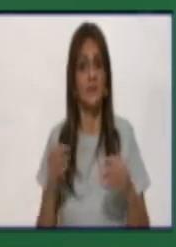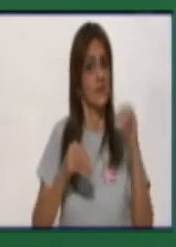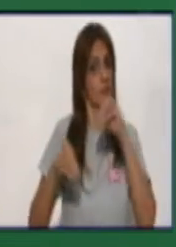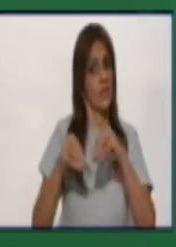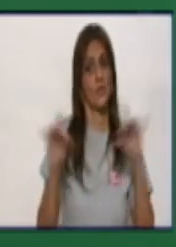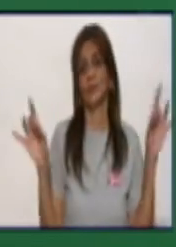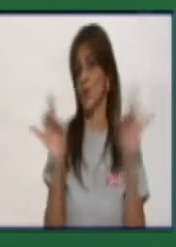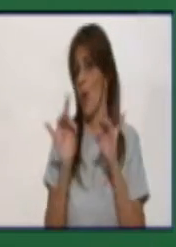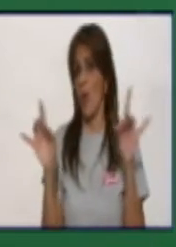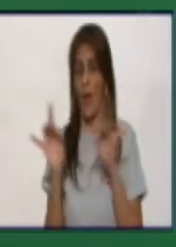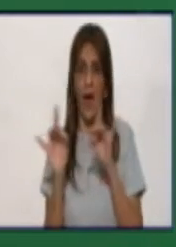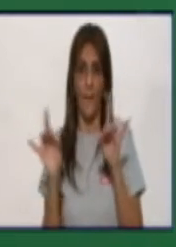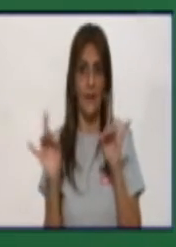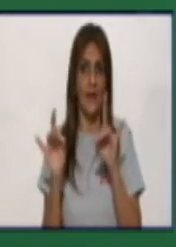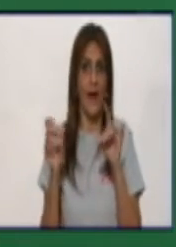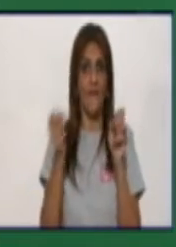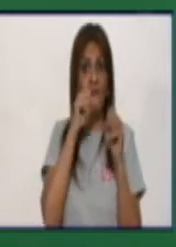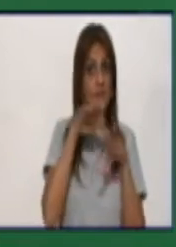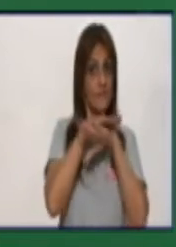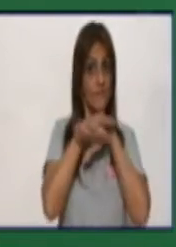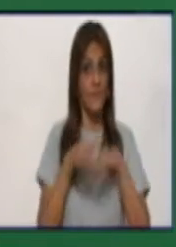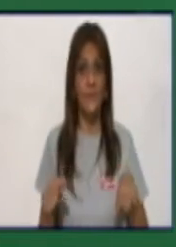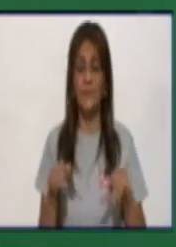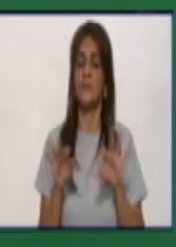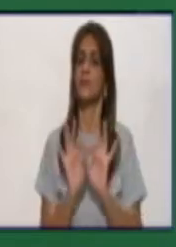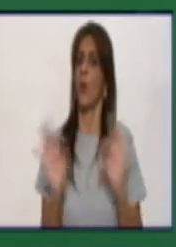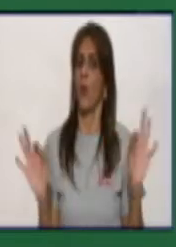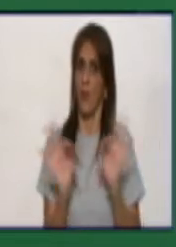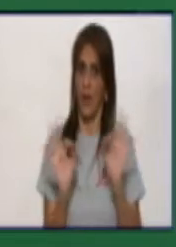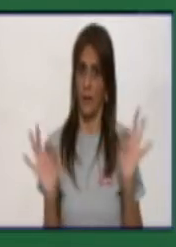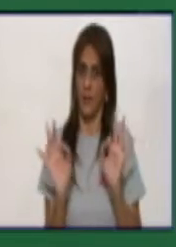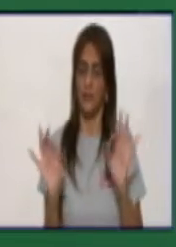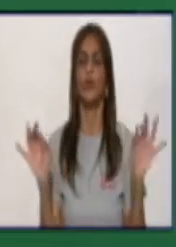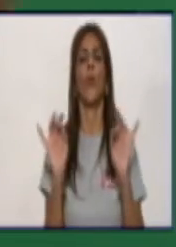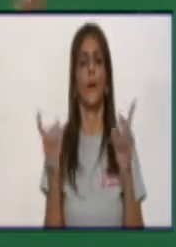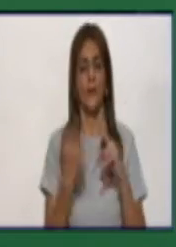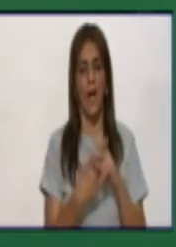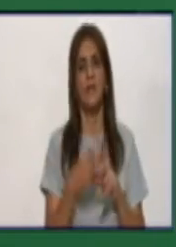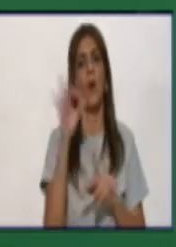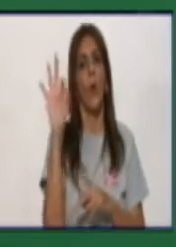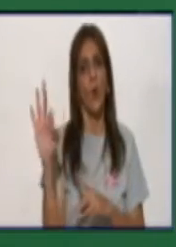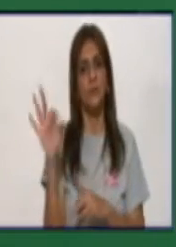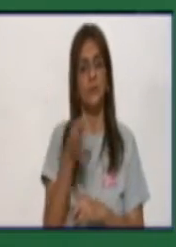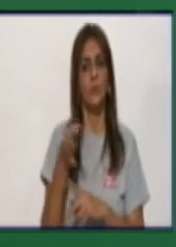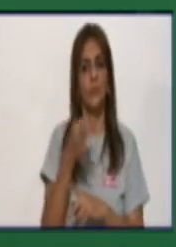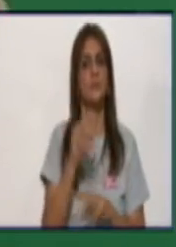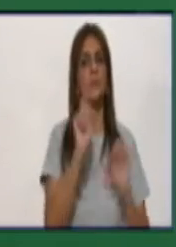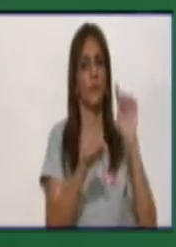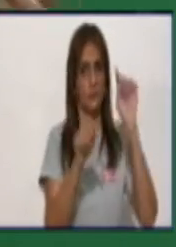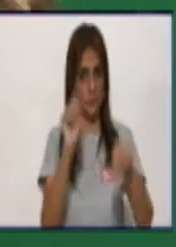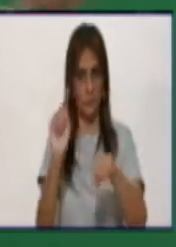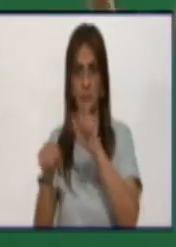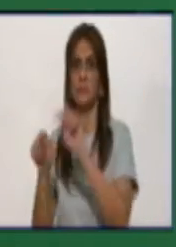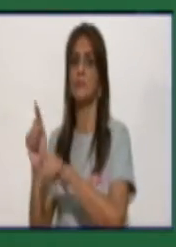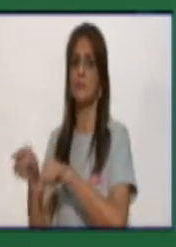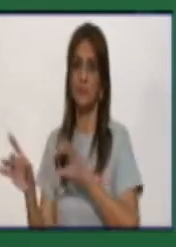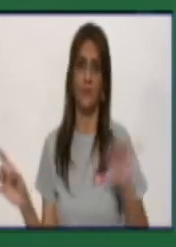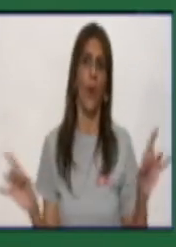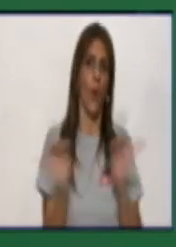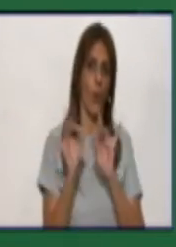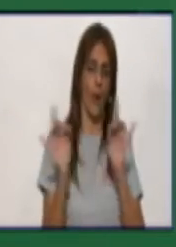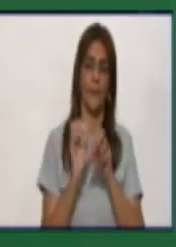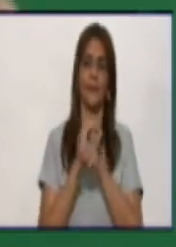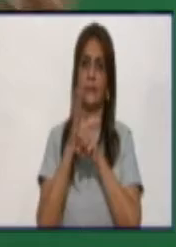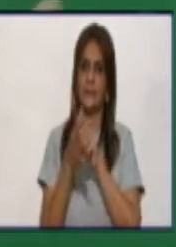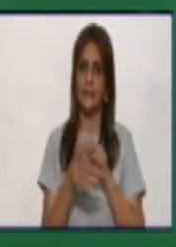teniendo transmisión, continuamos teniendo en ocho municipios hoy se están reportando casos, es decir, que estamos todavía con la presencia